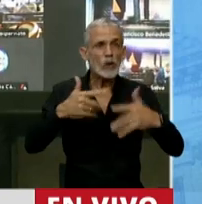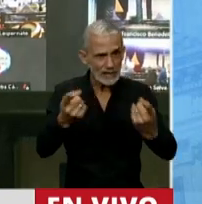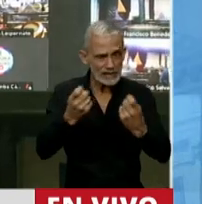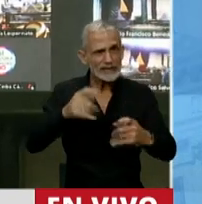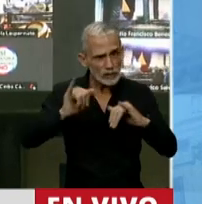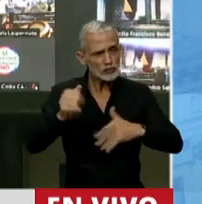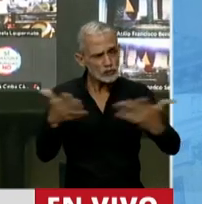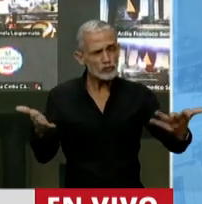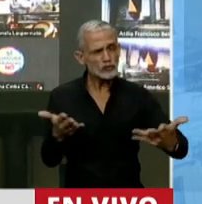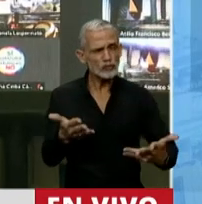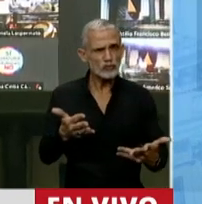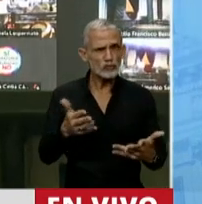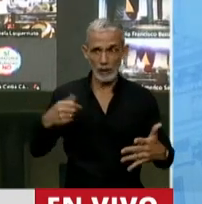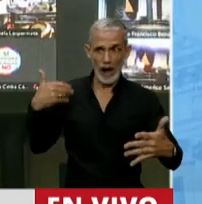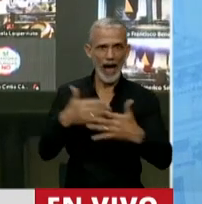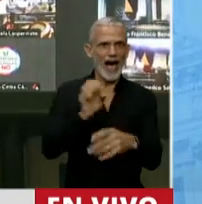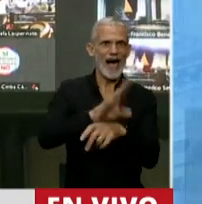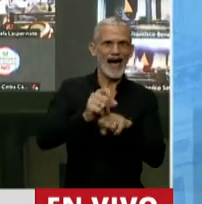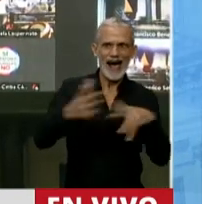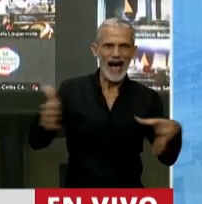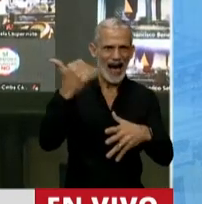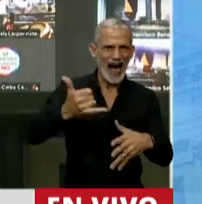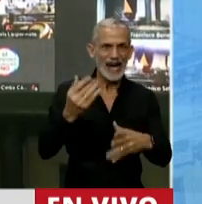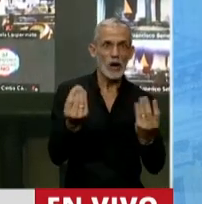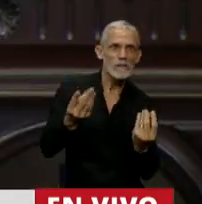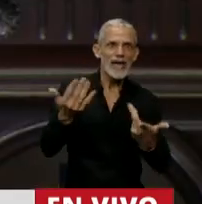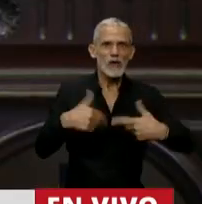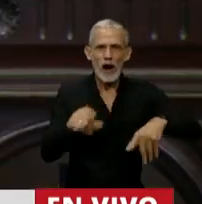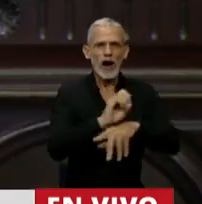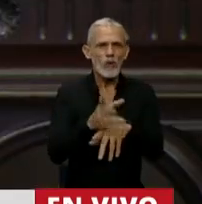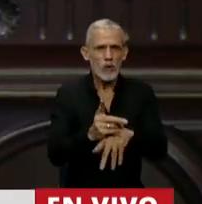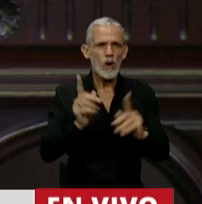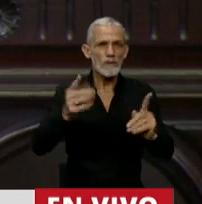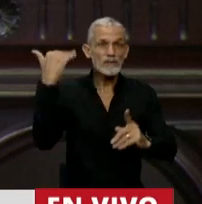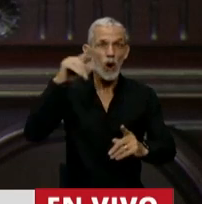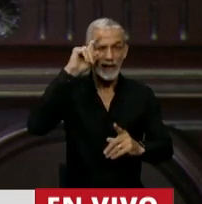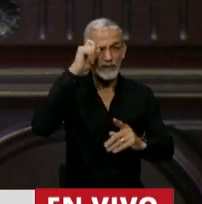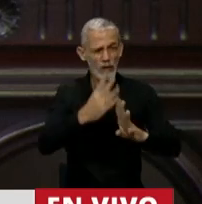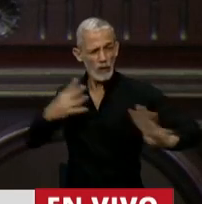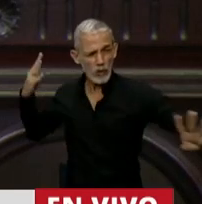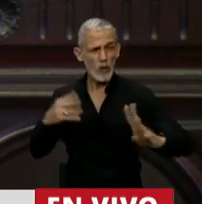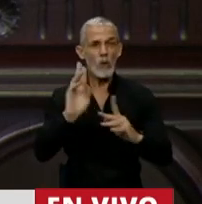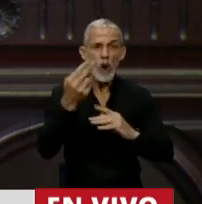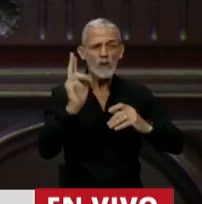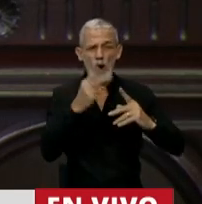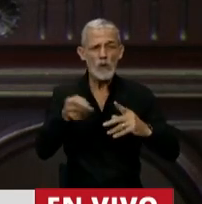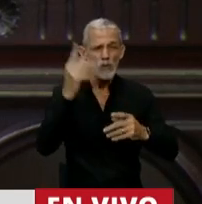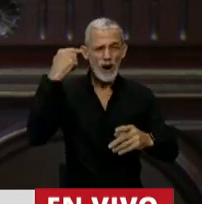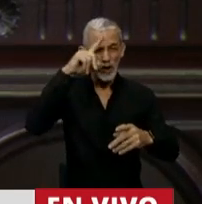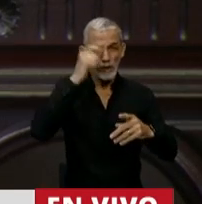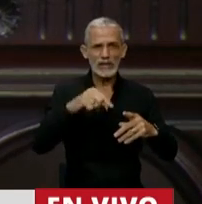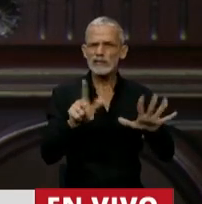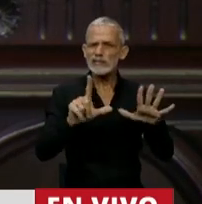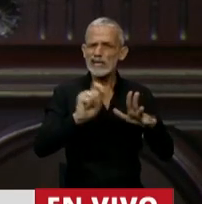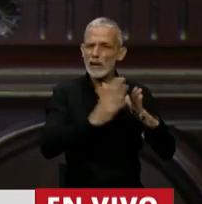necesario, se venía la pandemia, teníamos miedo a la cola de los muertos en los hospitales, 7 meses